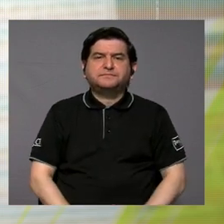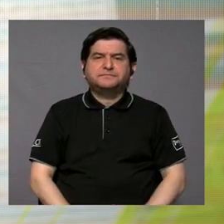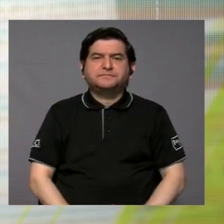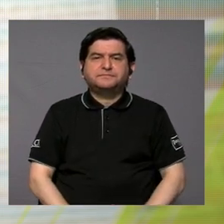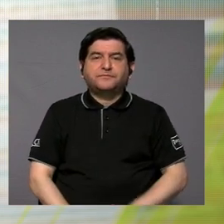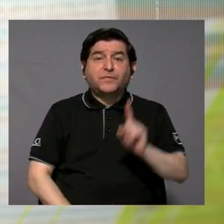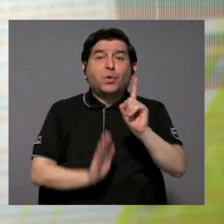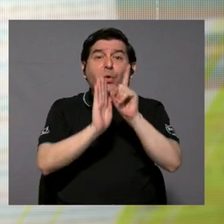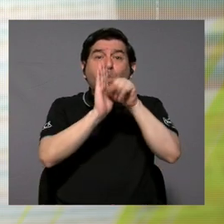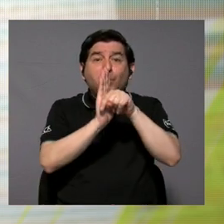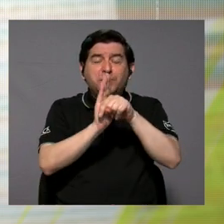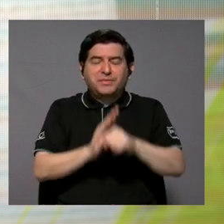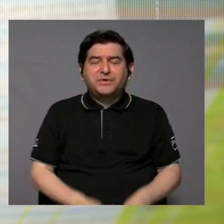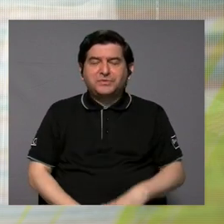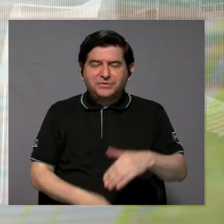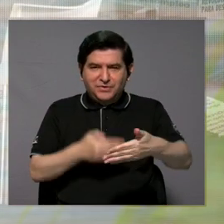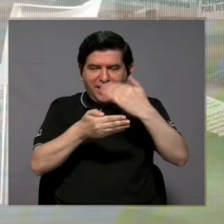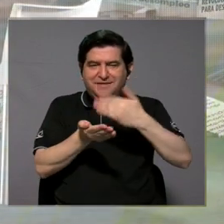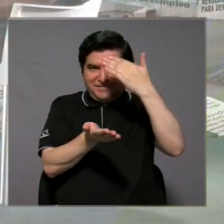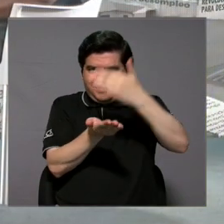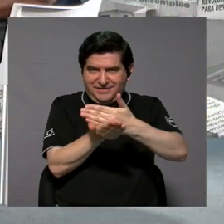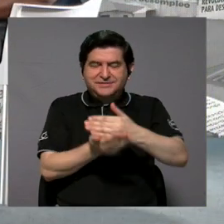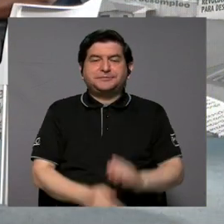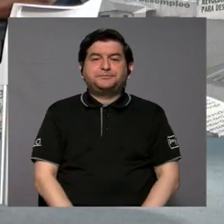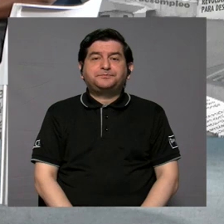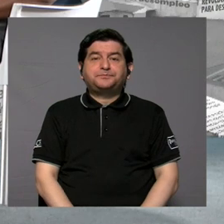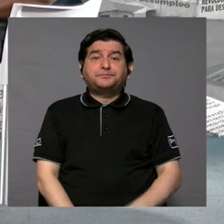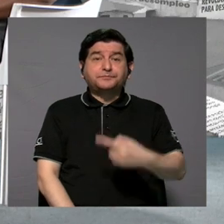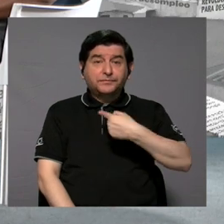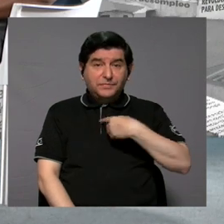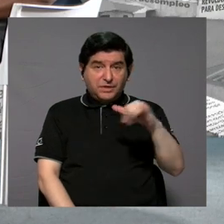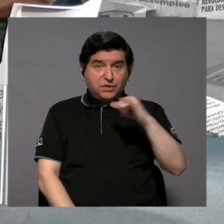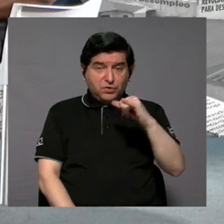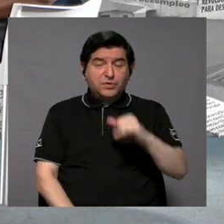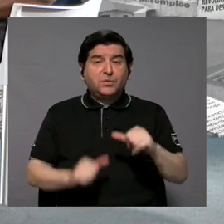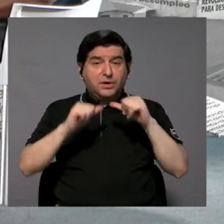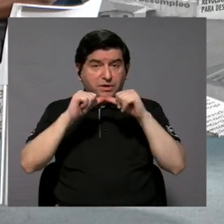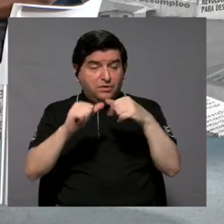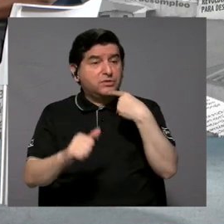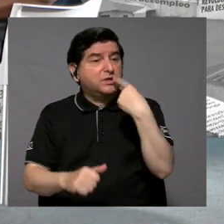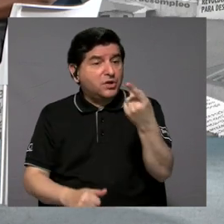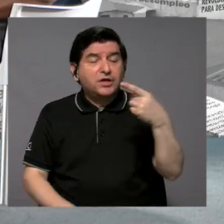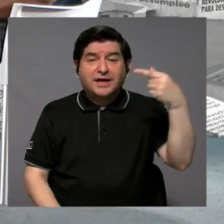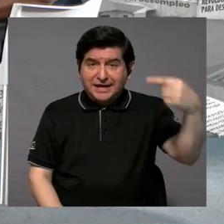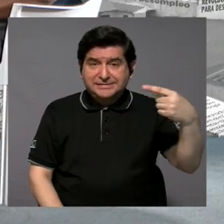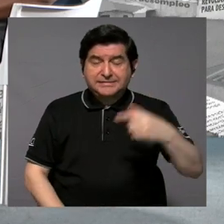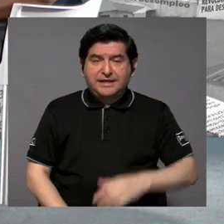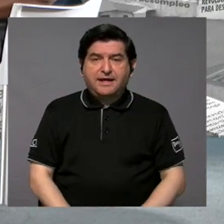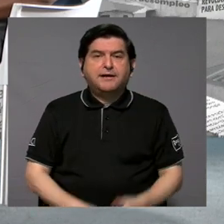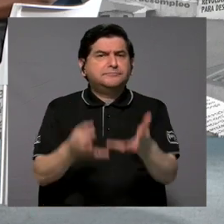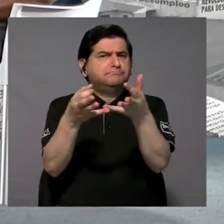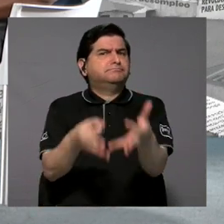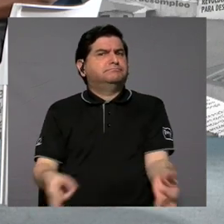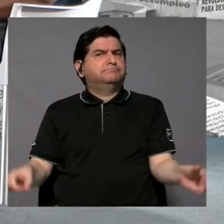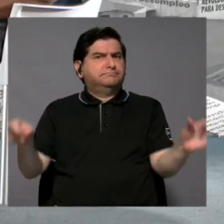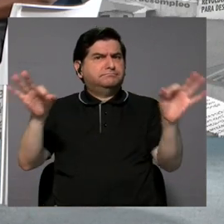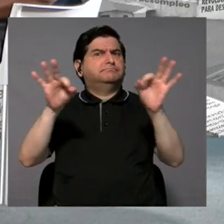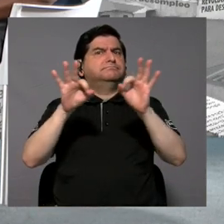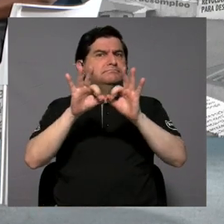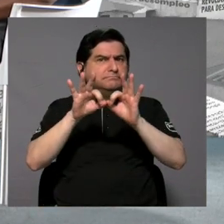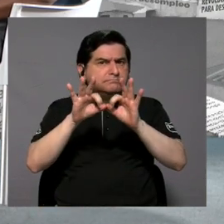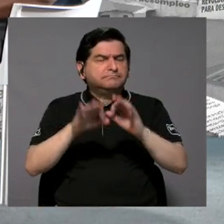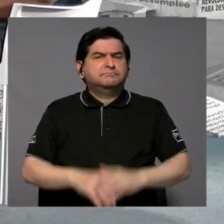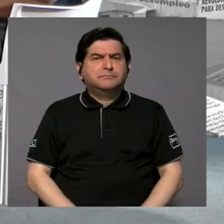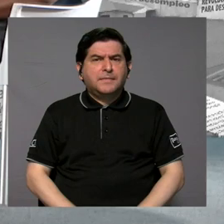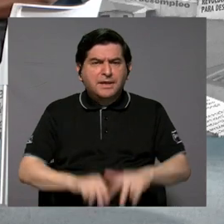¿Tiene un minuto para ir a la siguiente pausa? Bueno, yo también, continuando con lo que dice Graciela, es importantísimo